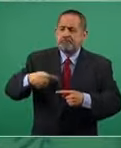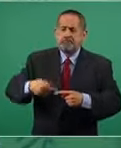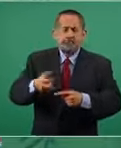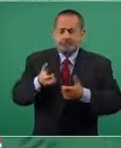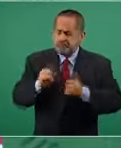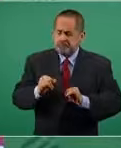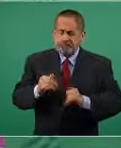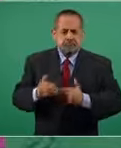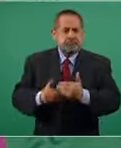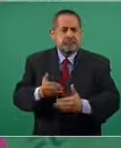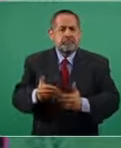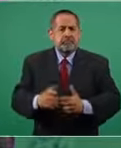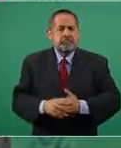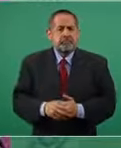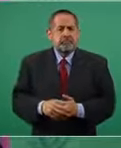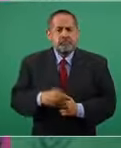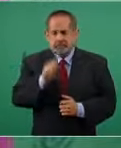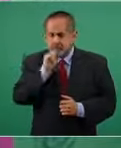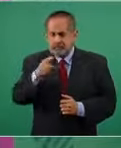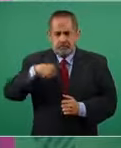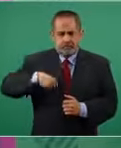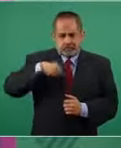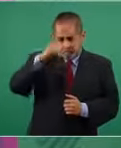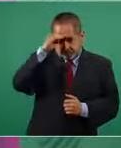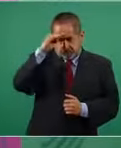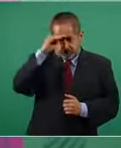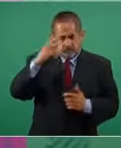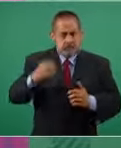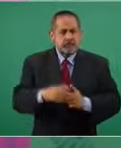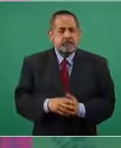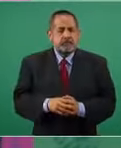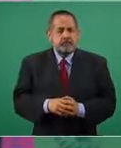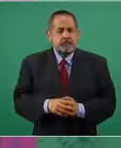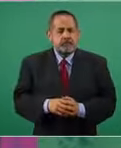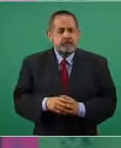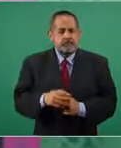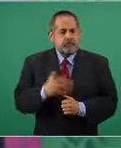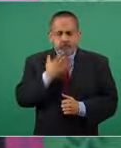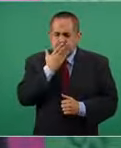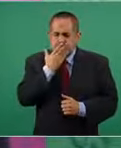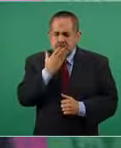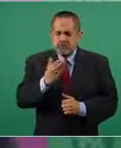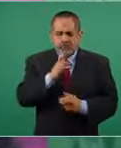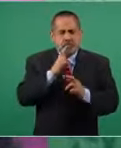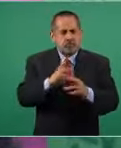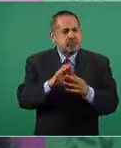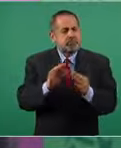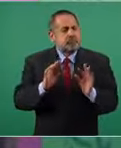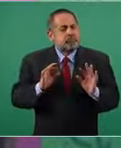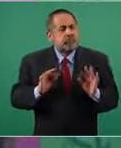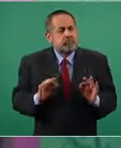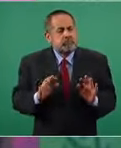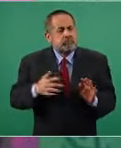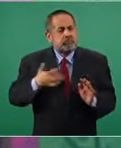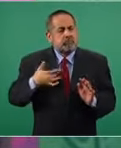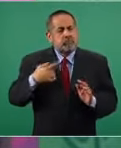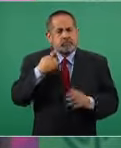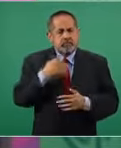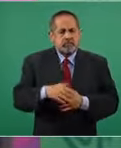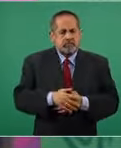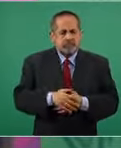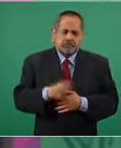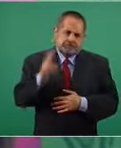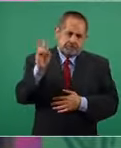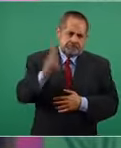y consideramos que han sido buenos los resultados desde luego da mucha